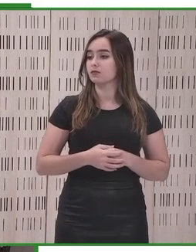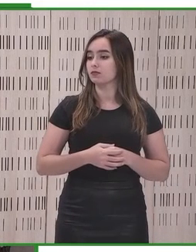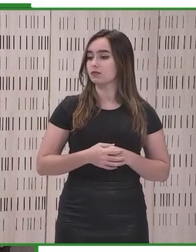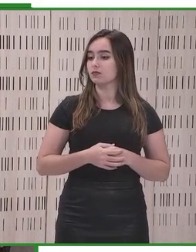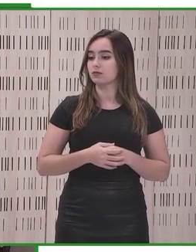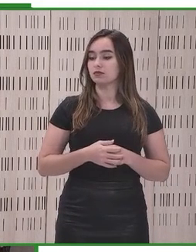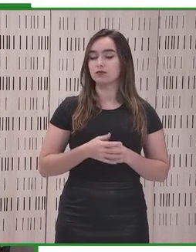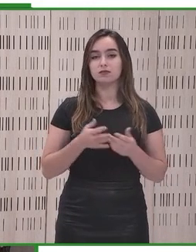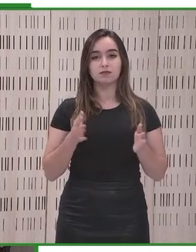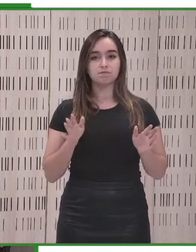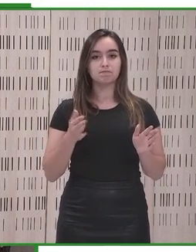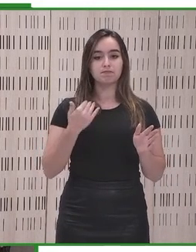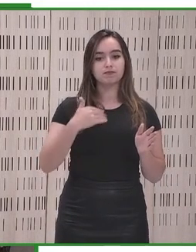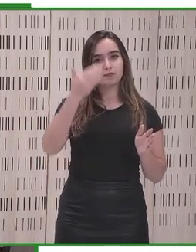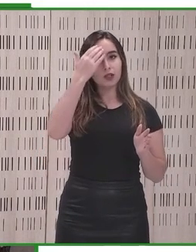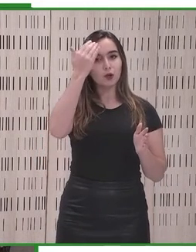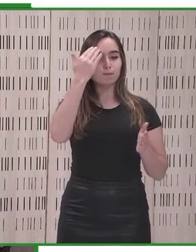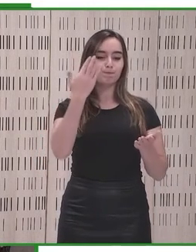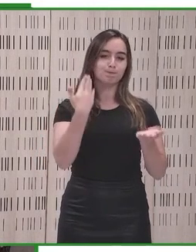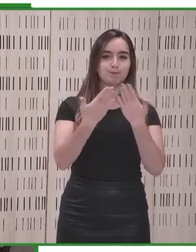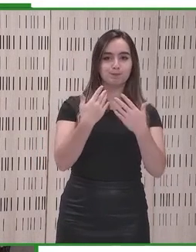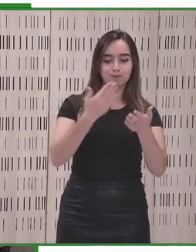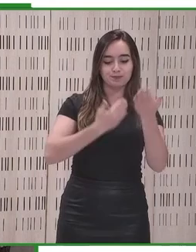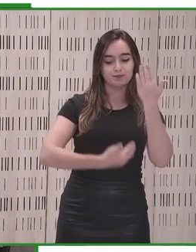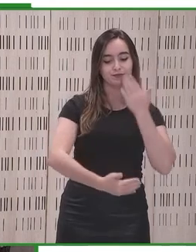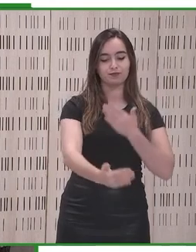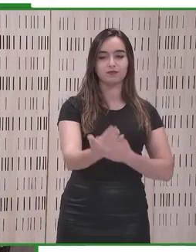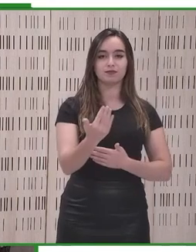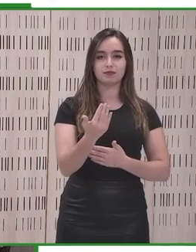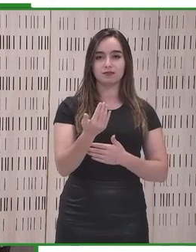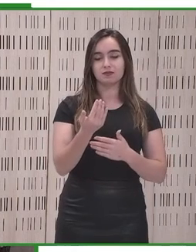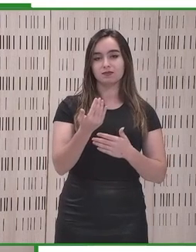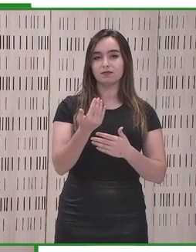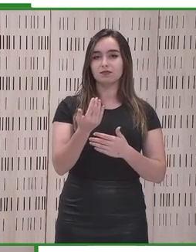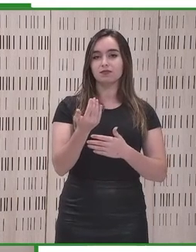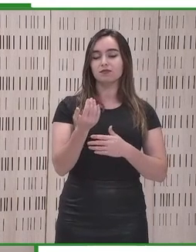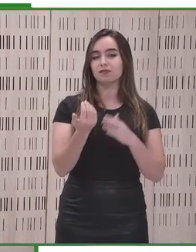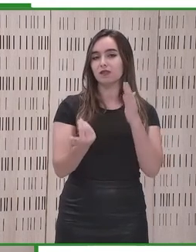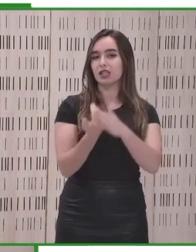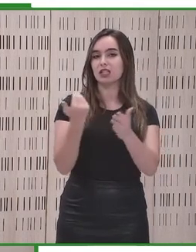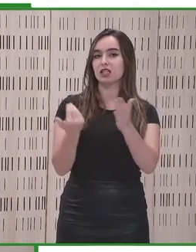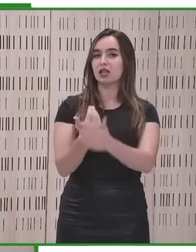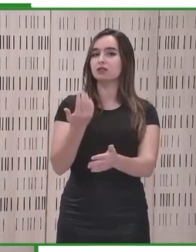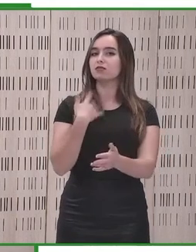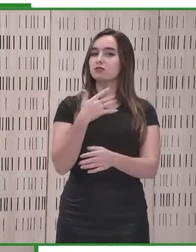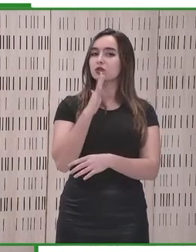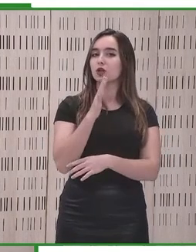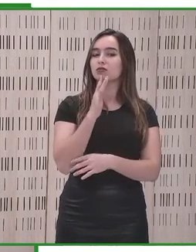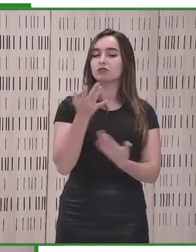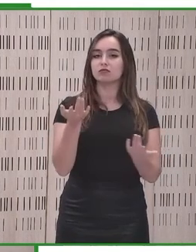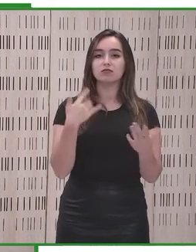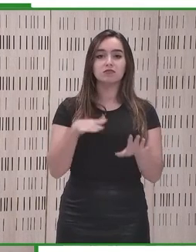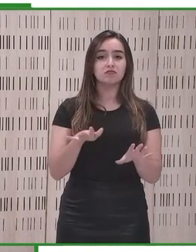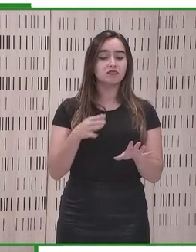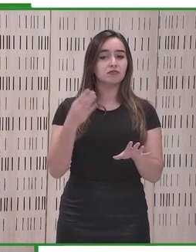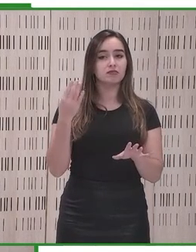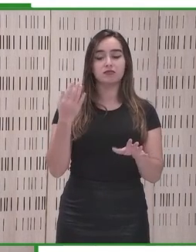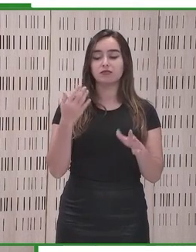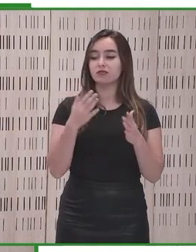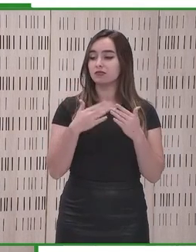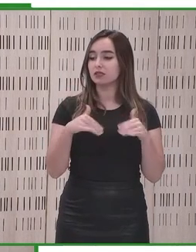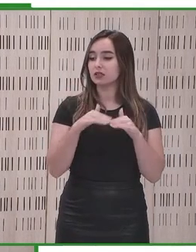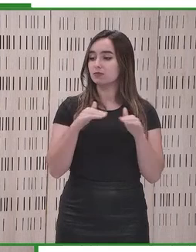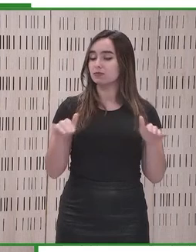el tono de nuestras conversaciones que habrá en los siguientes paneles. Y, bueno, pues con este mensaje también